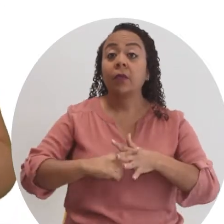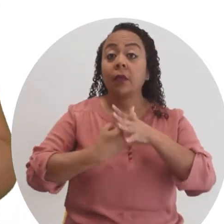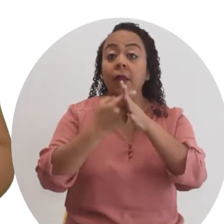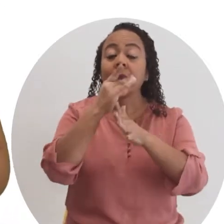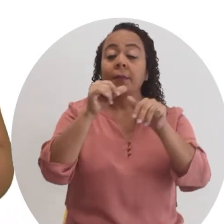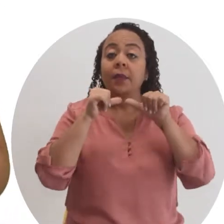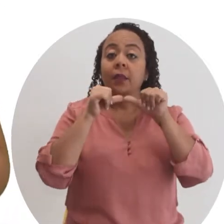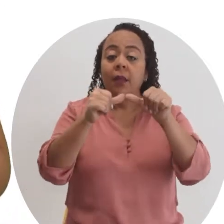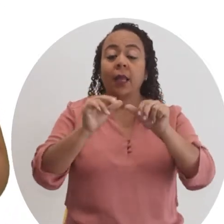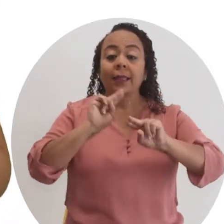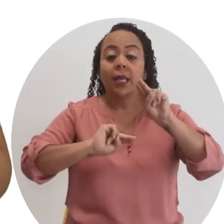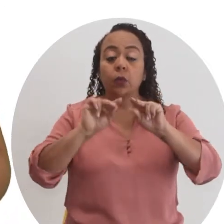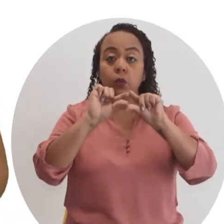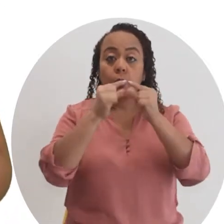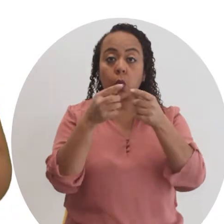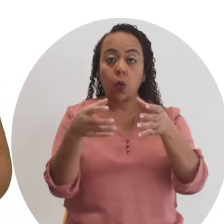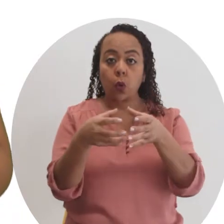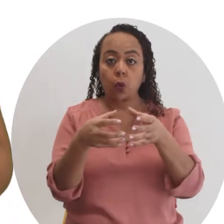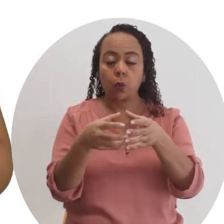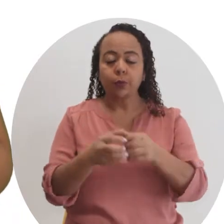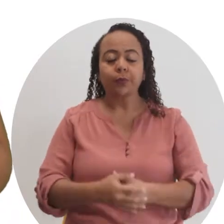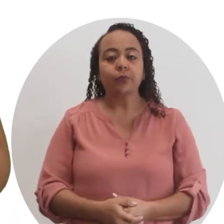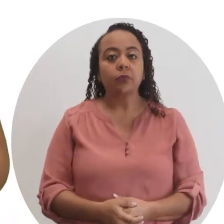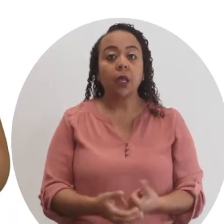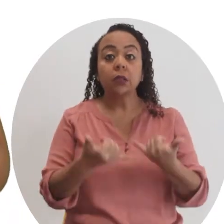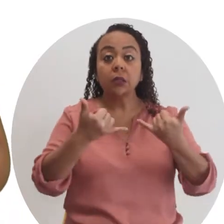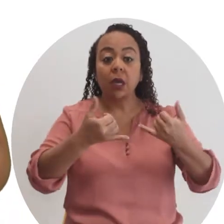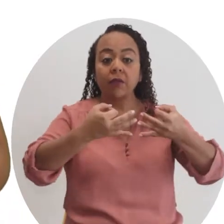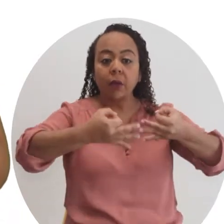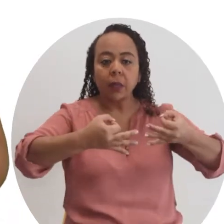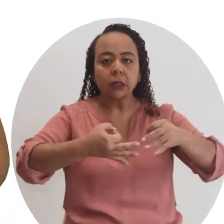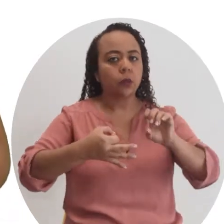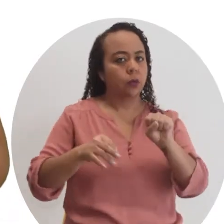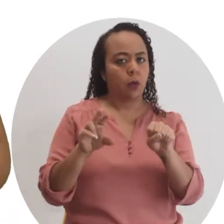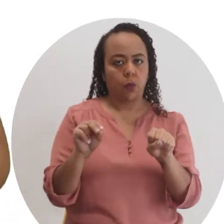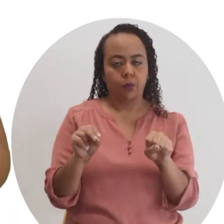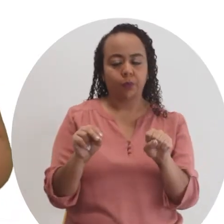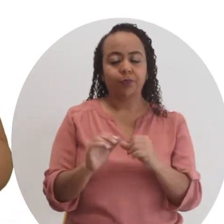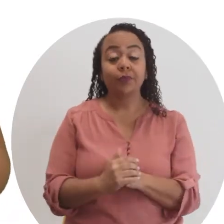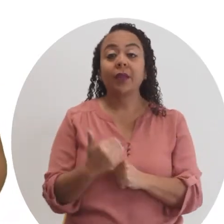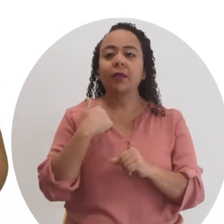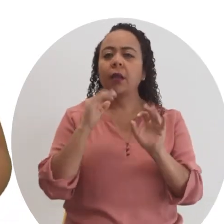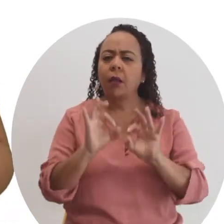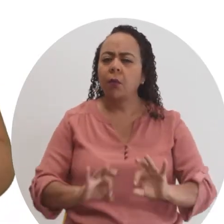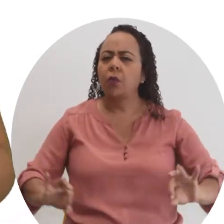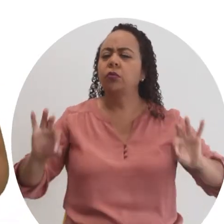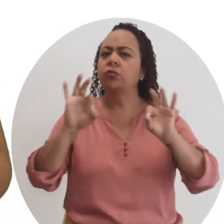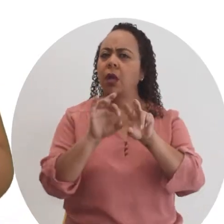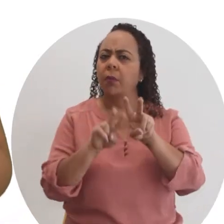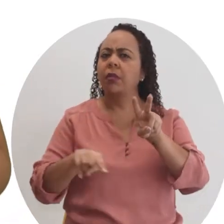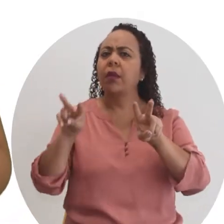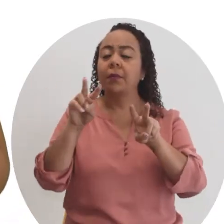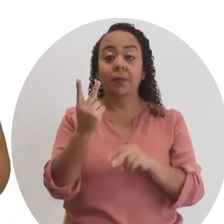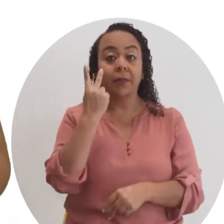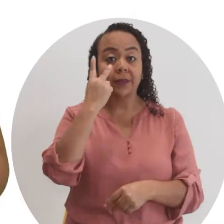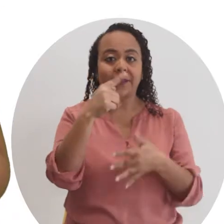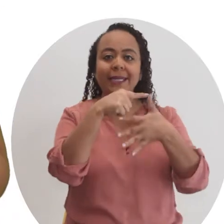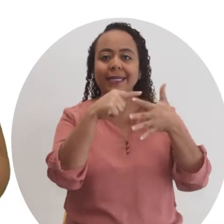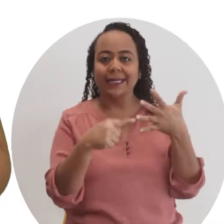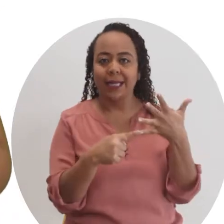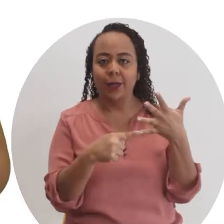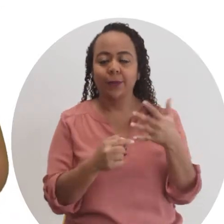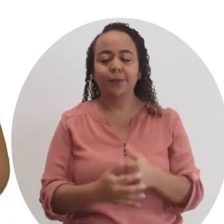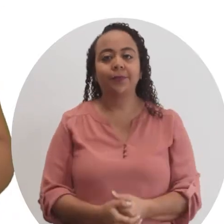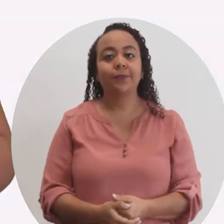Empezar y mantener un negocio grupal, sea que ya esté formalizado o no, trae importantes ventajas. Vamos a ver